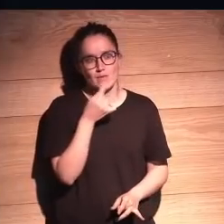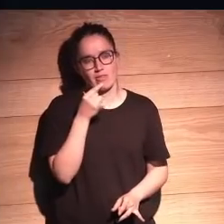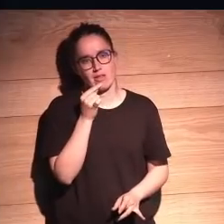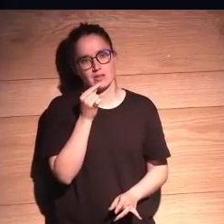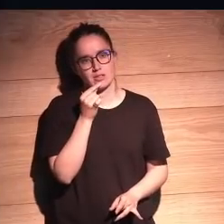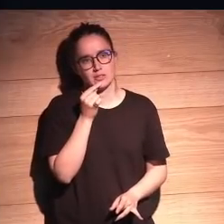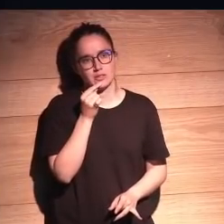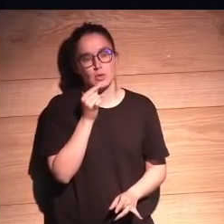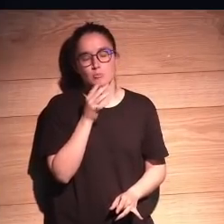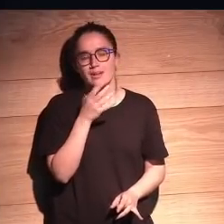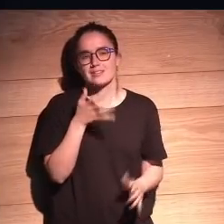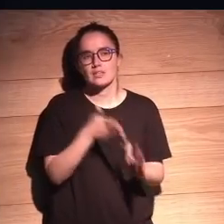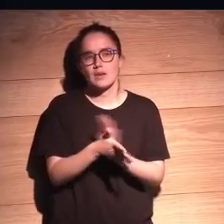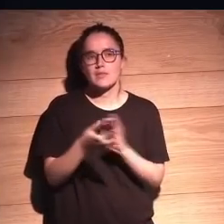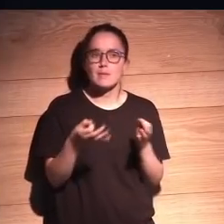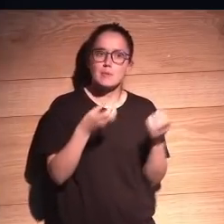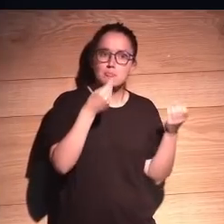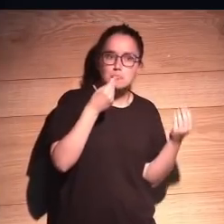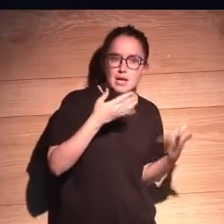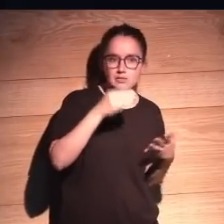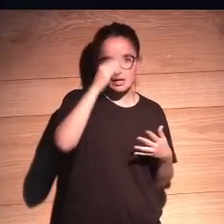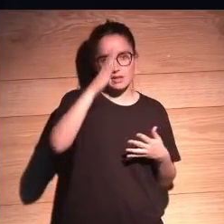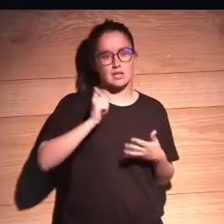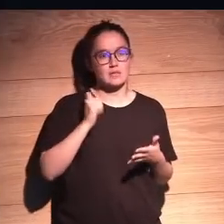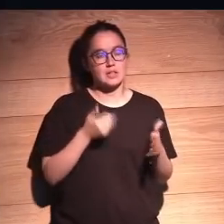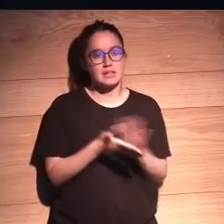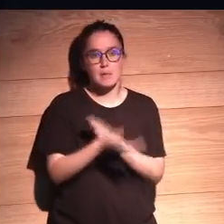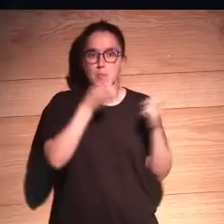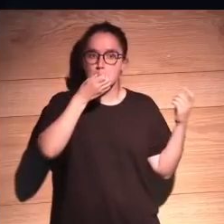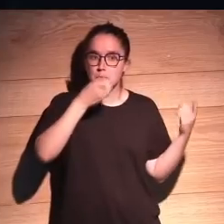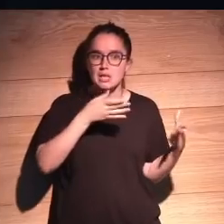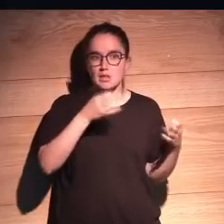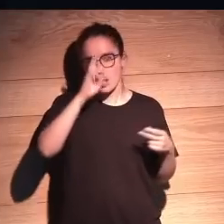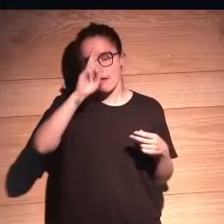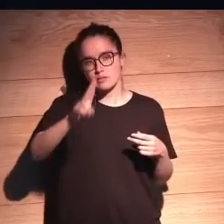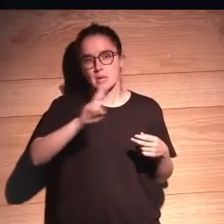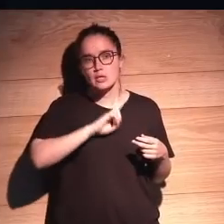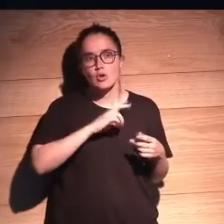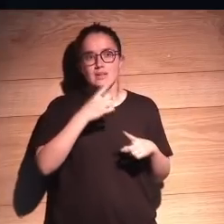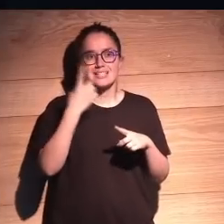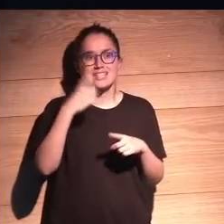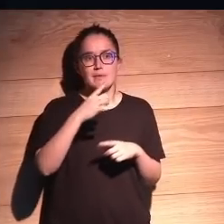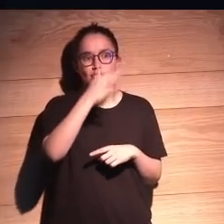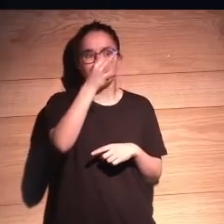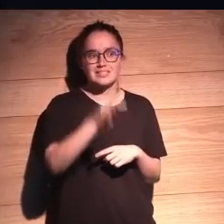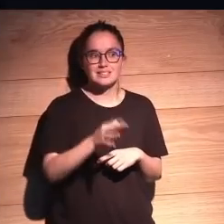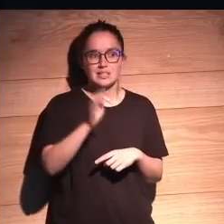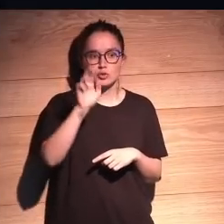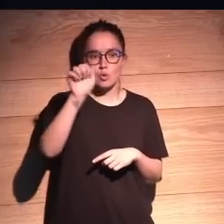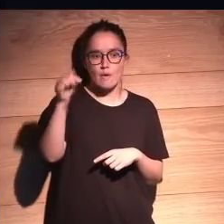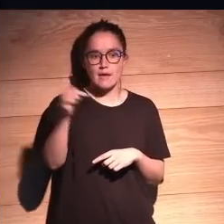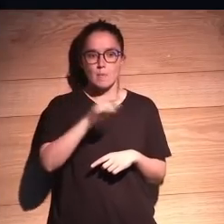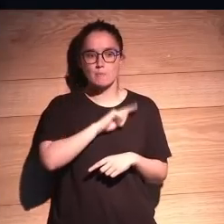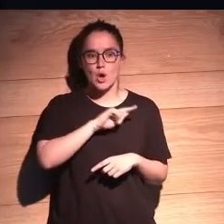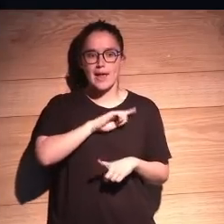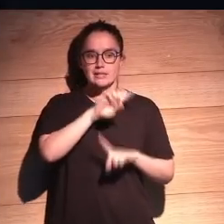porque eso es decir ha de ser buena la inteligencia artificial hemos de respetar ¿sabes que hay un test de Turing moral? que